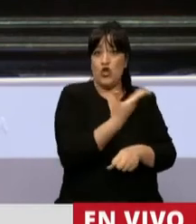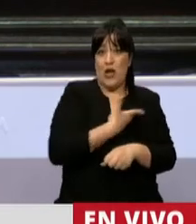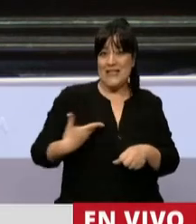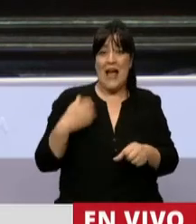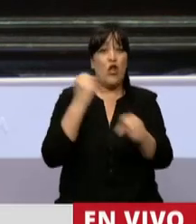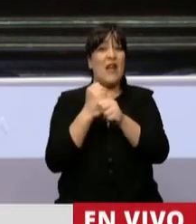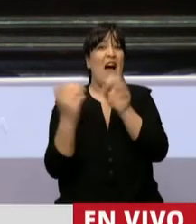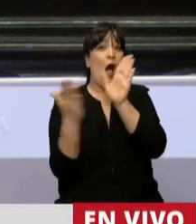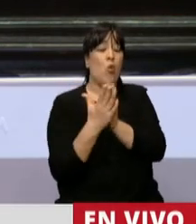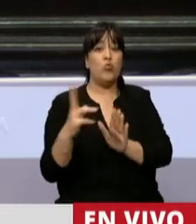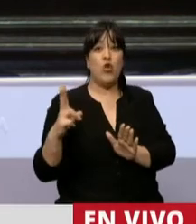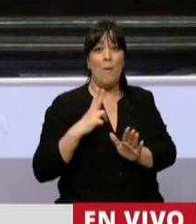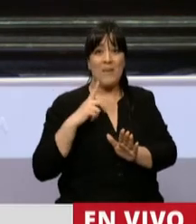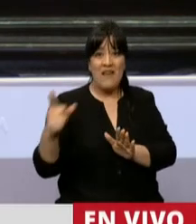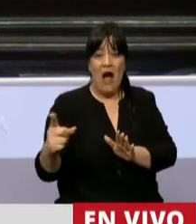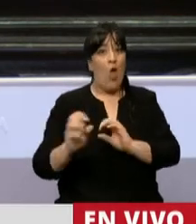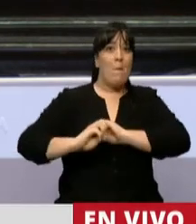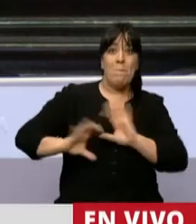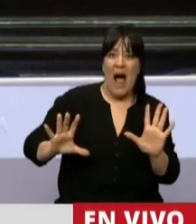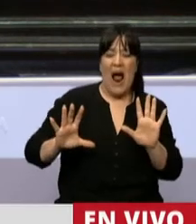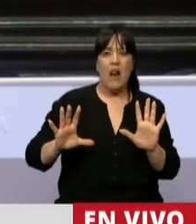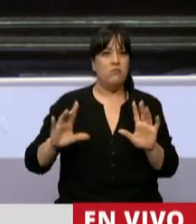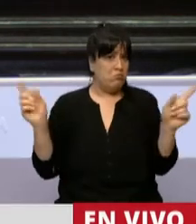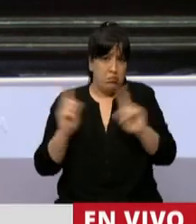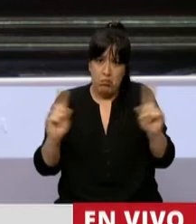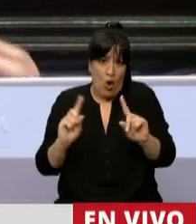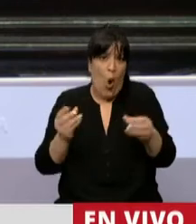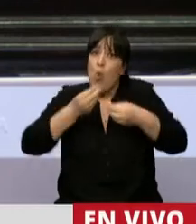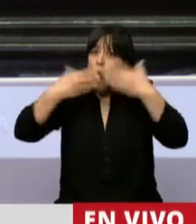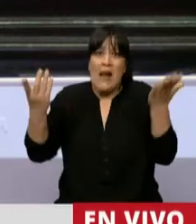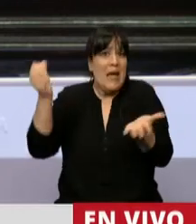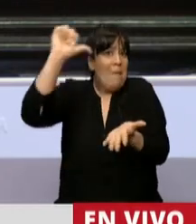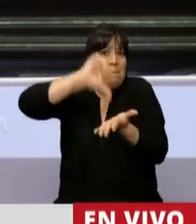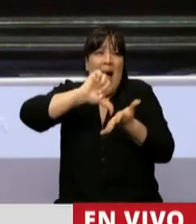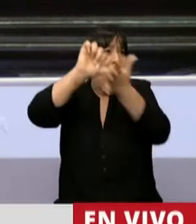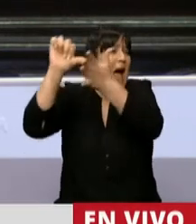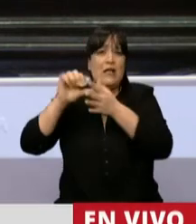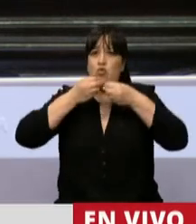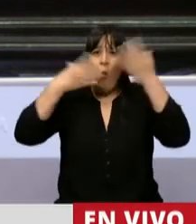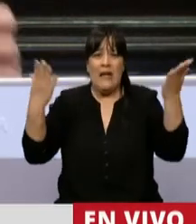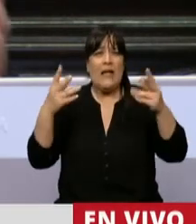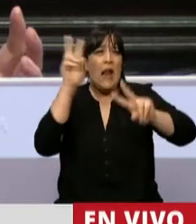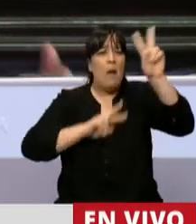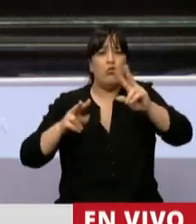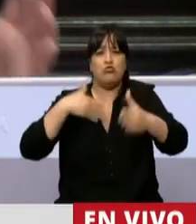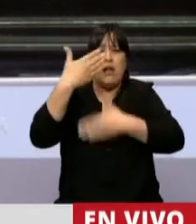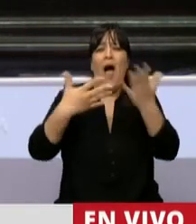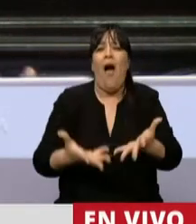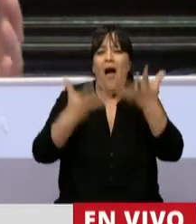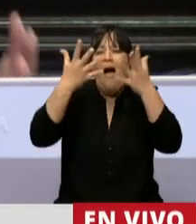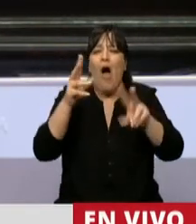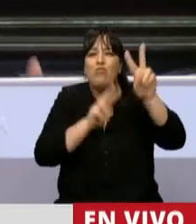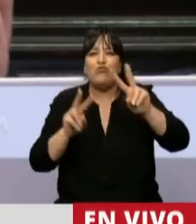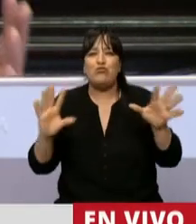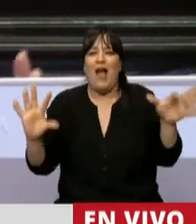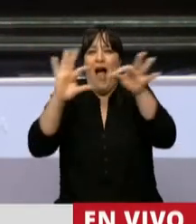no es mala palabra. Eso es lo que hace cualquier país que busca desarrollarse y crecer. Se alía con